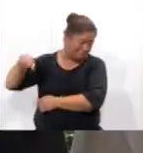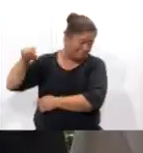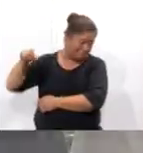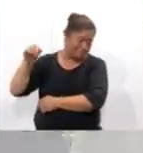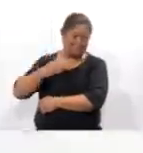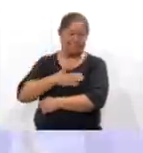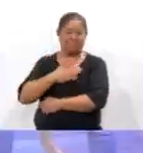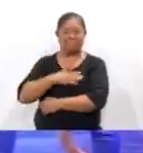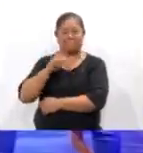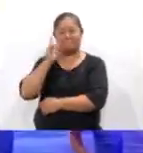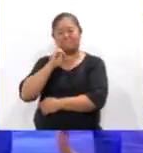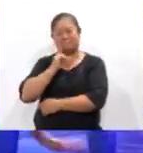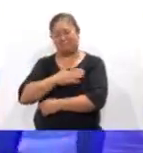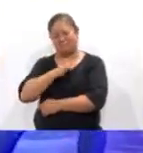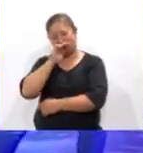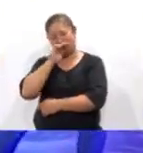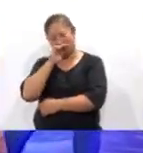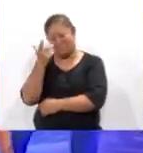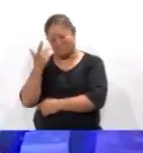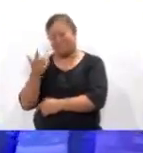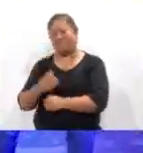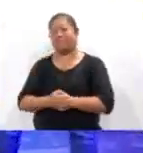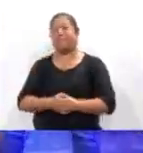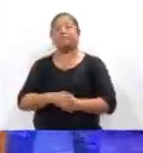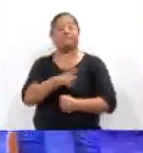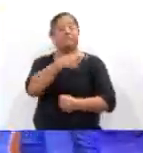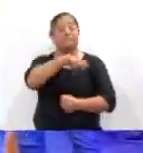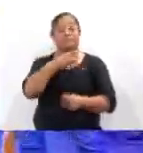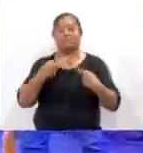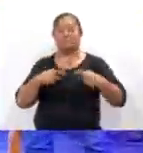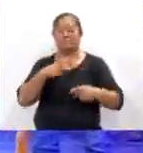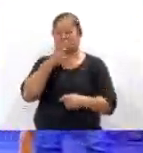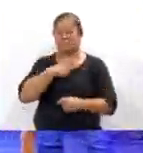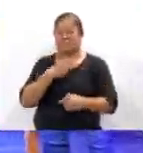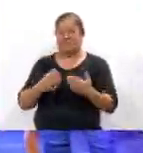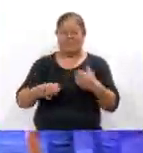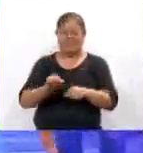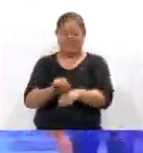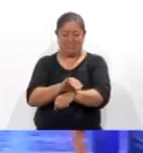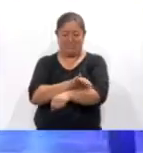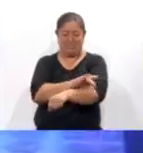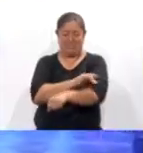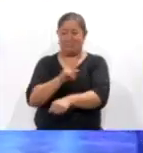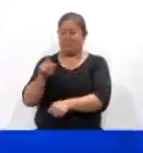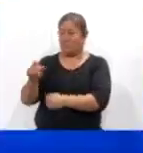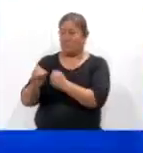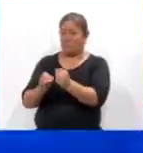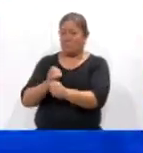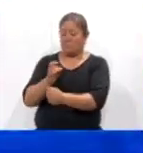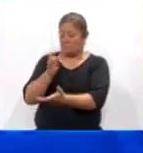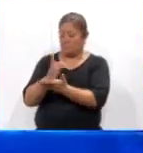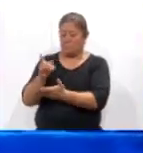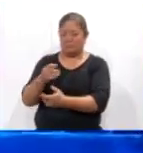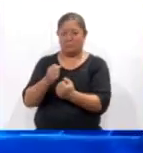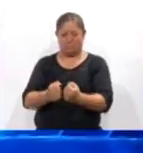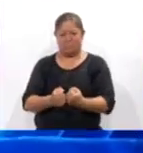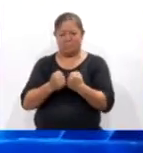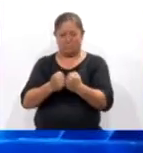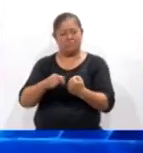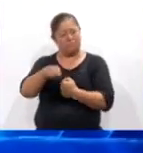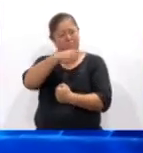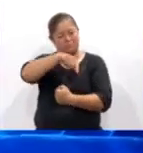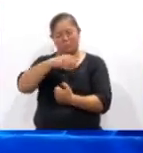las amas de casa. Las personas refirieron que están emocionadas en asistir, ya que es una oportunidad única donde pueden fortalecer la sana